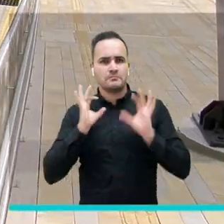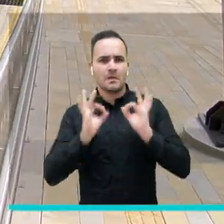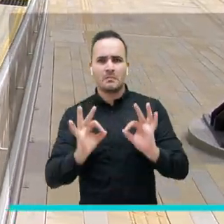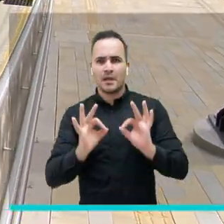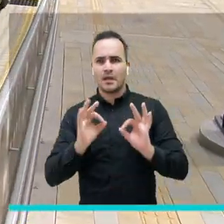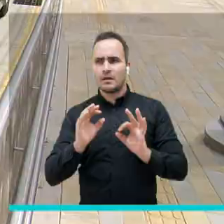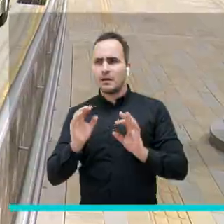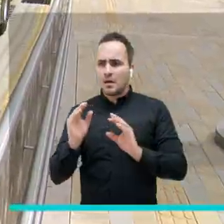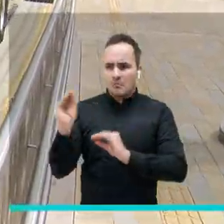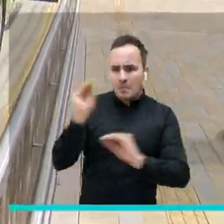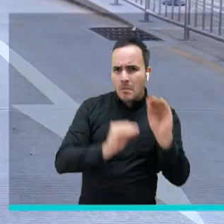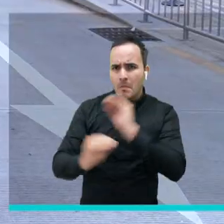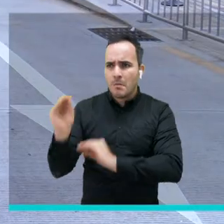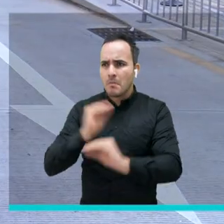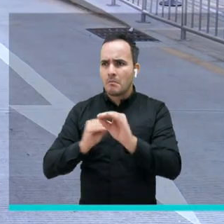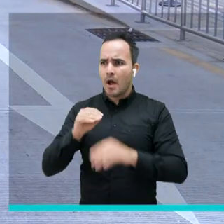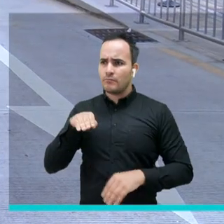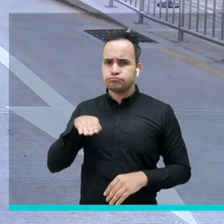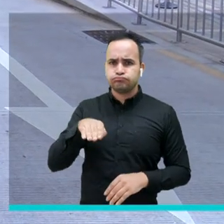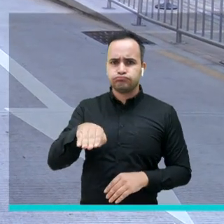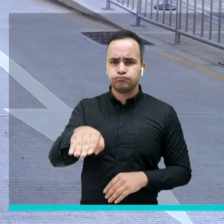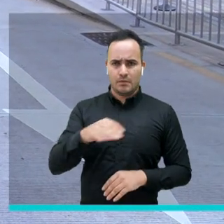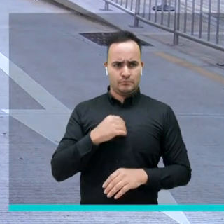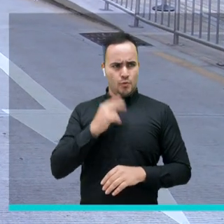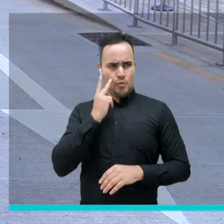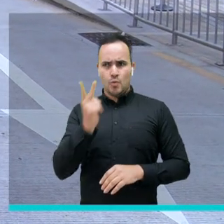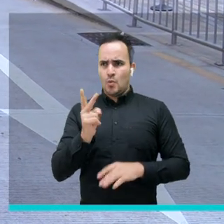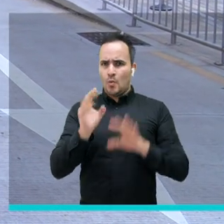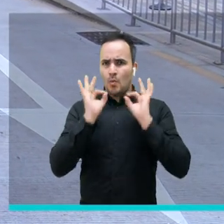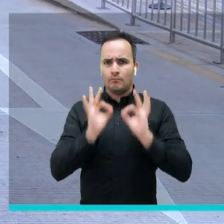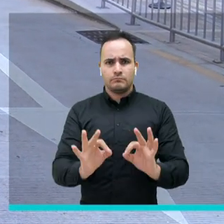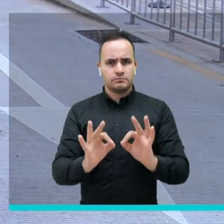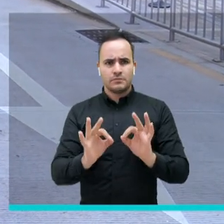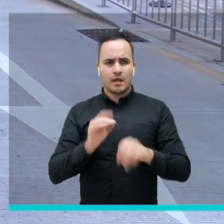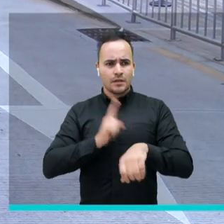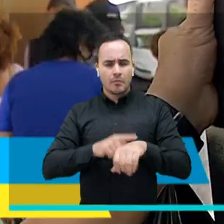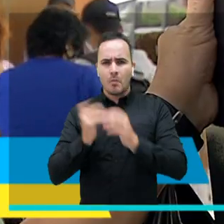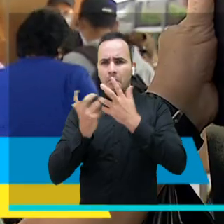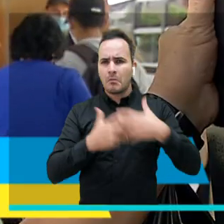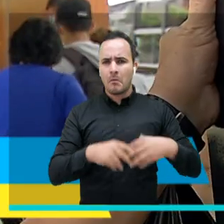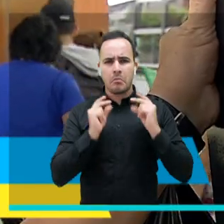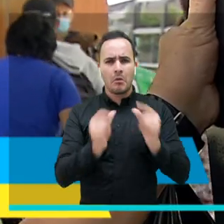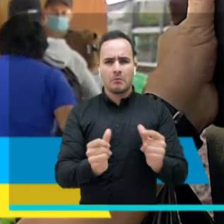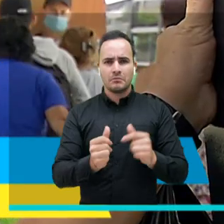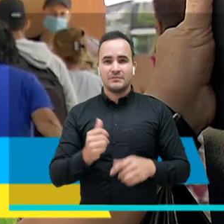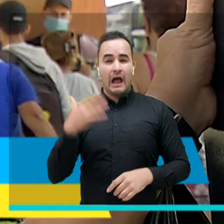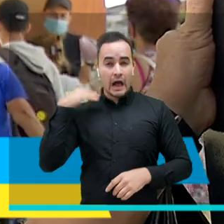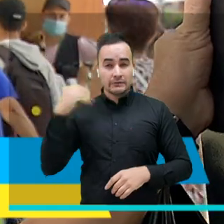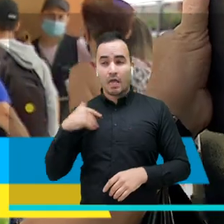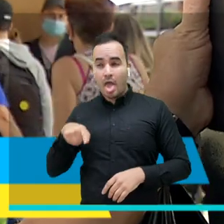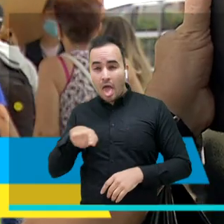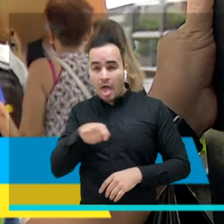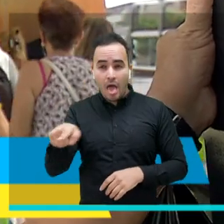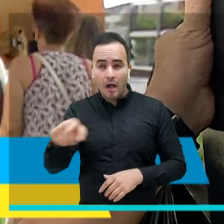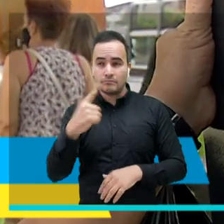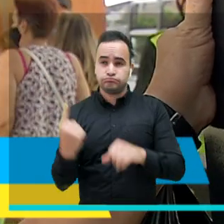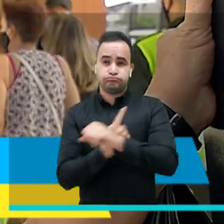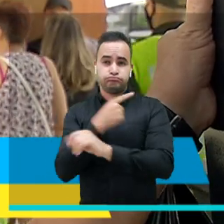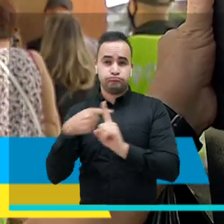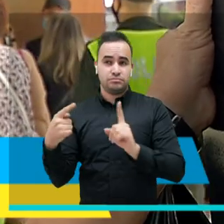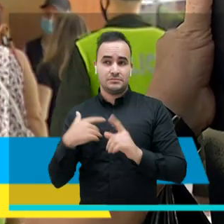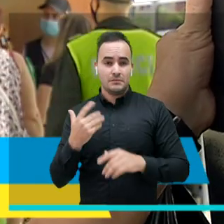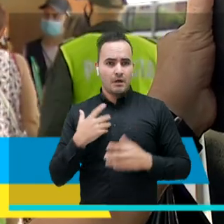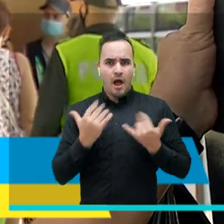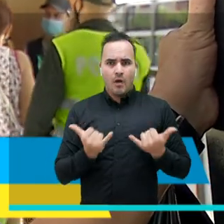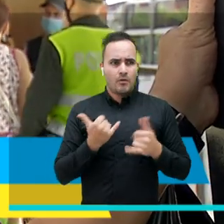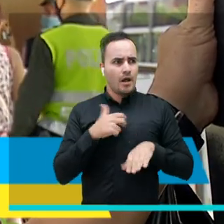bien diseñadas. El tiempo de transporte es muy bueno. Esto demoraba por ahí hora y media y